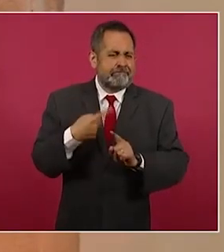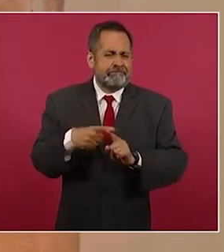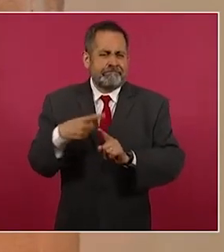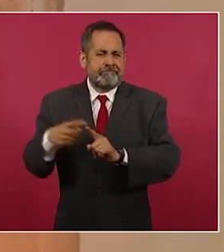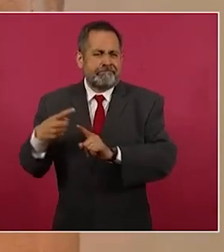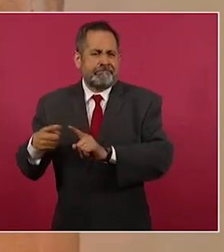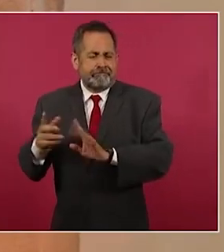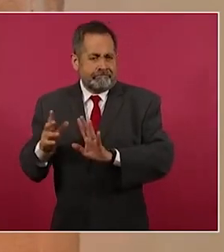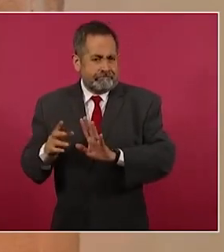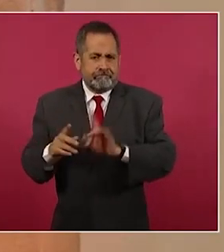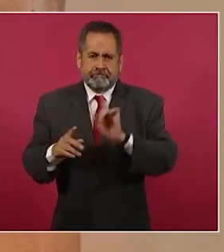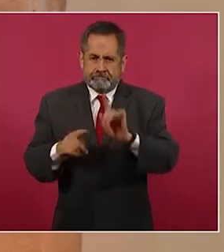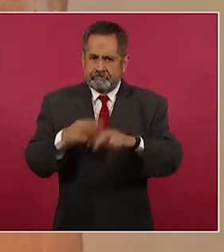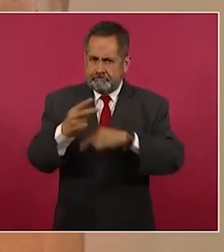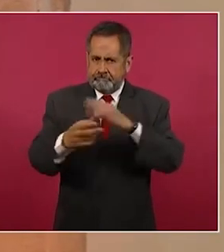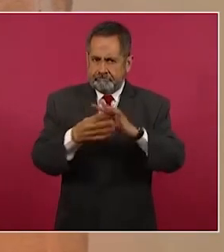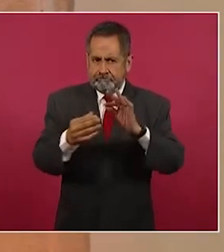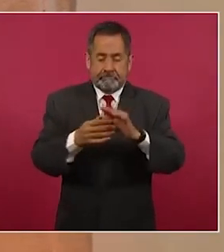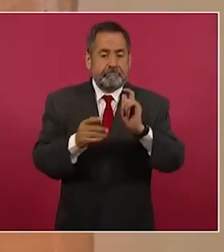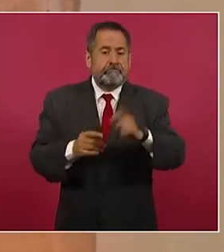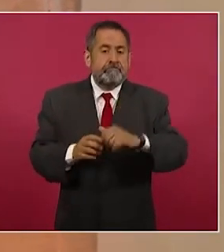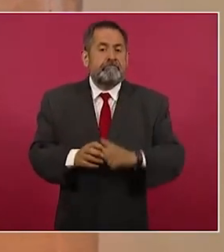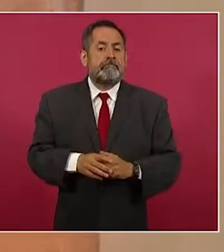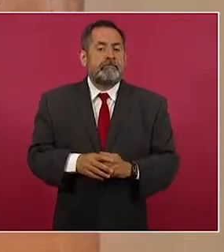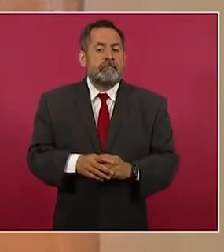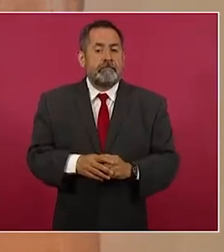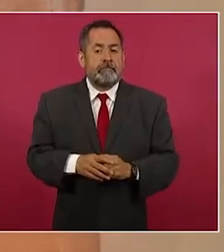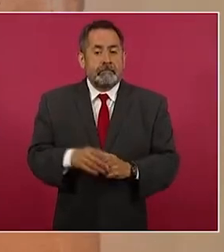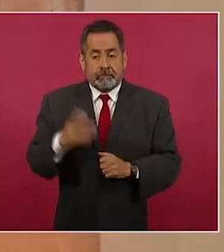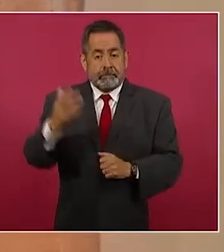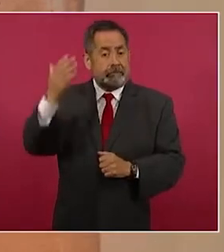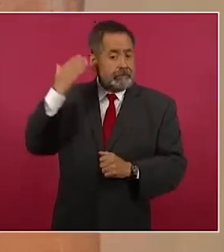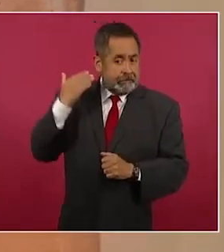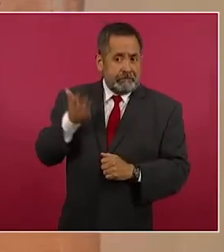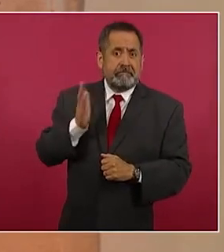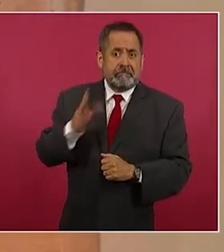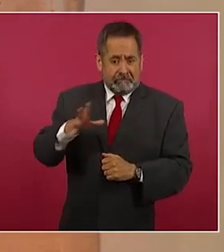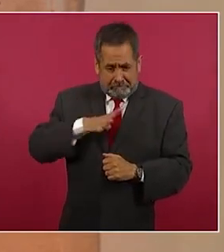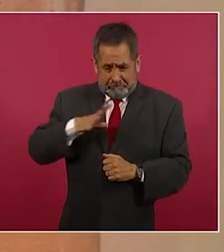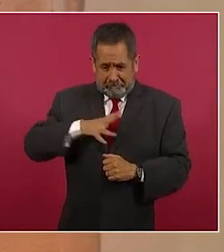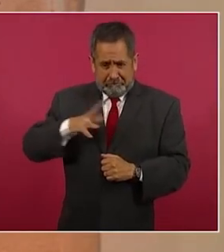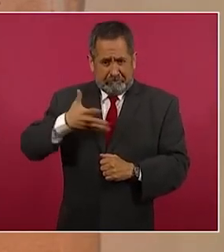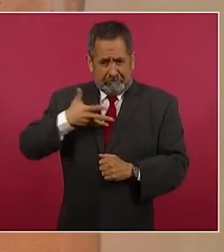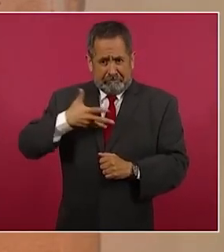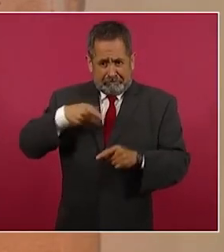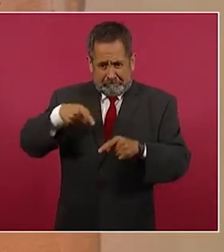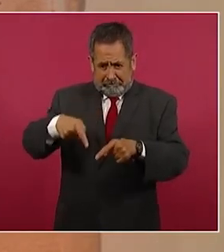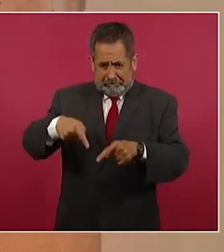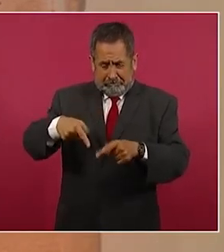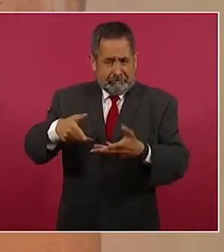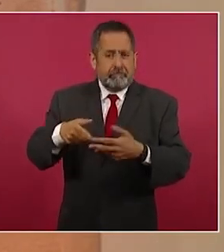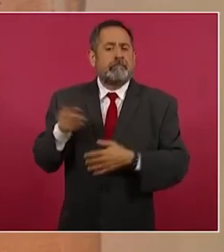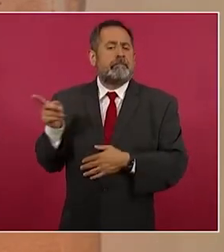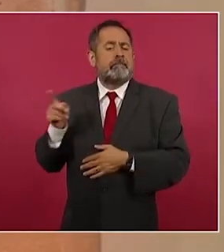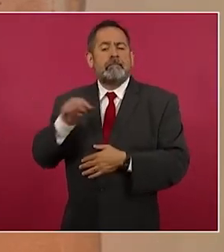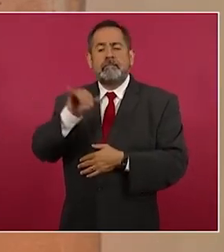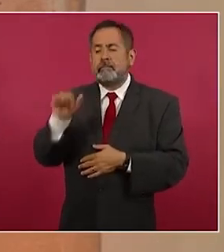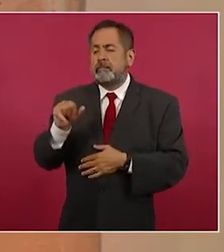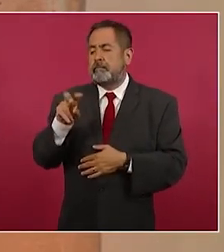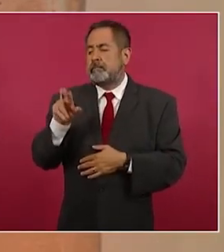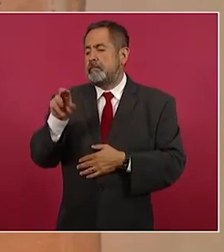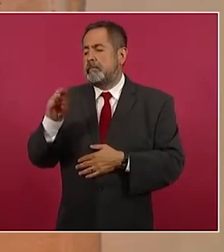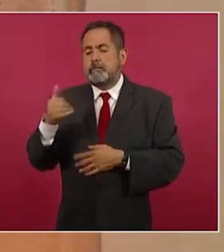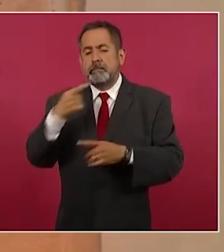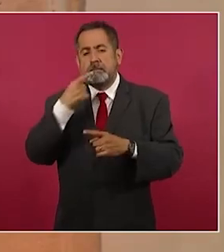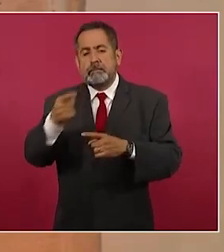Esto es importante recalcarlo, porque estamos yendo sobre algo que ya había. Cuando comenta el compañero Javier May de las más de